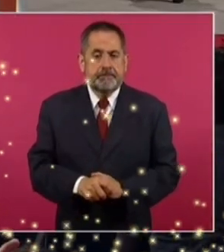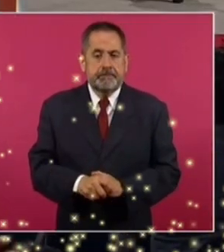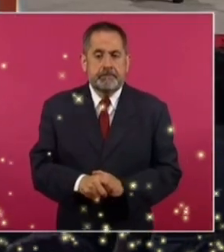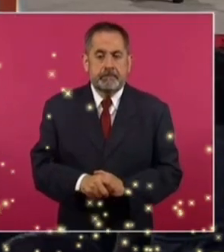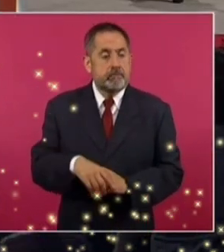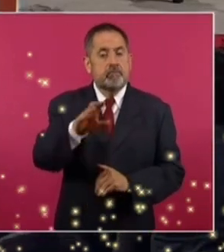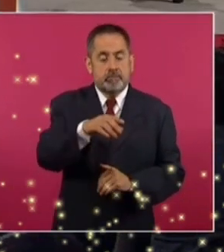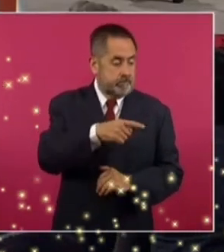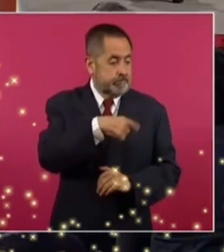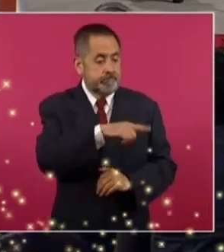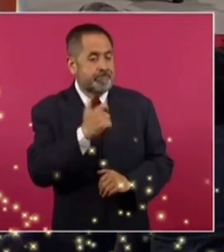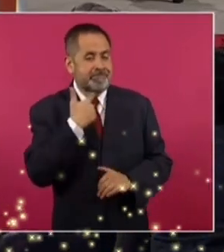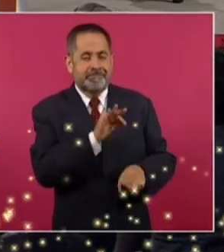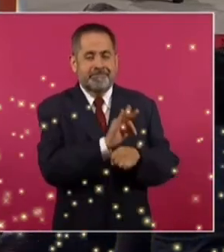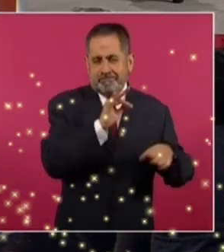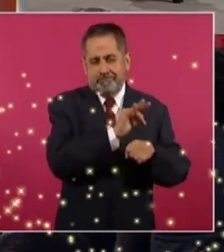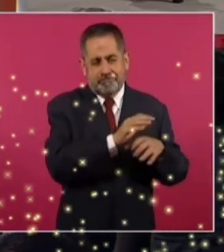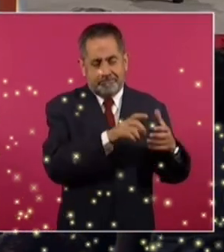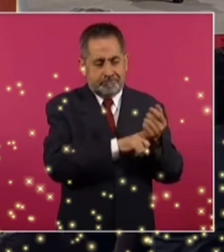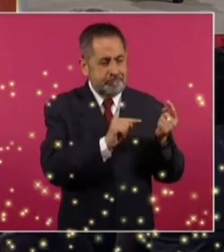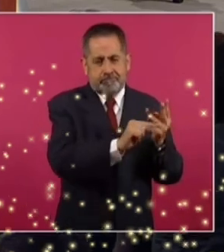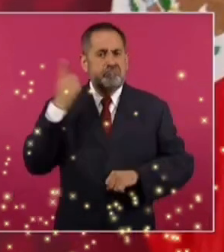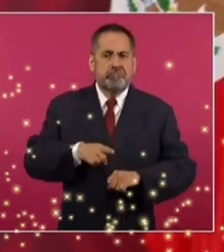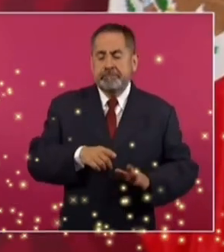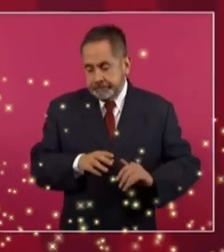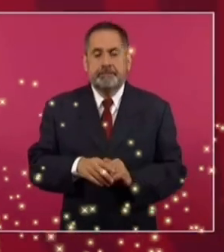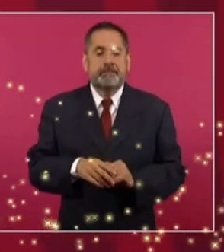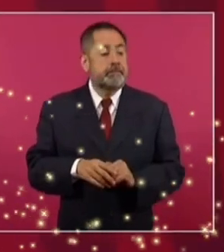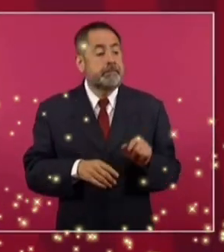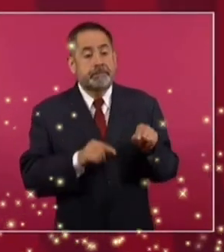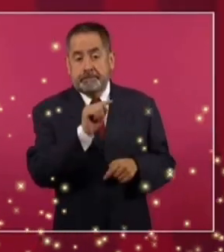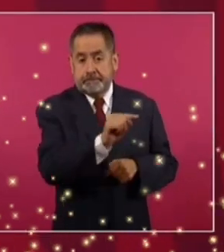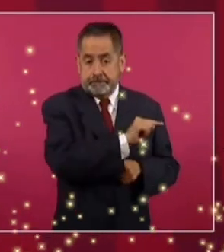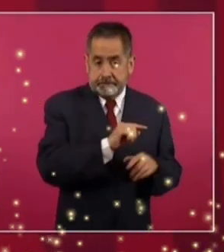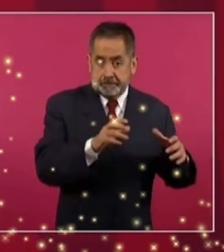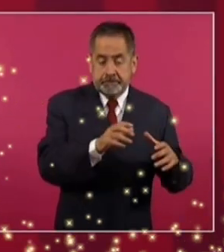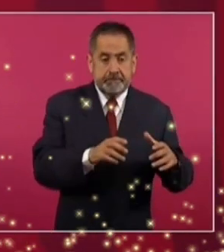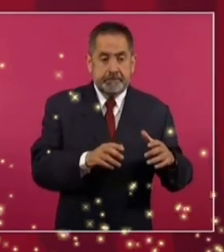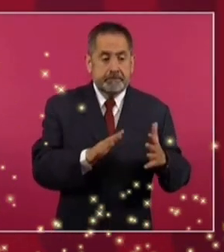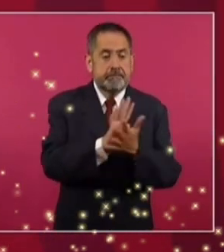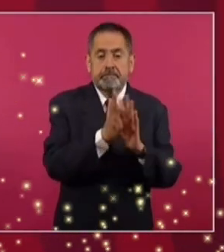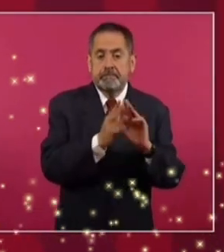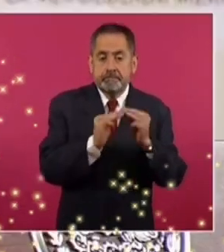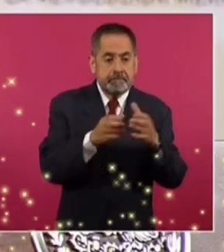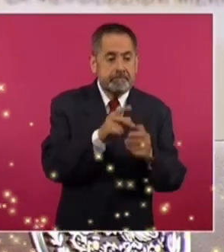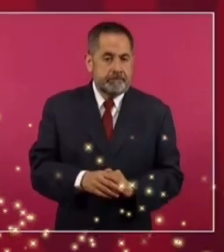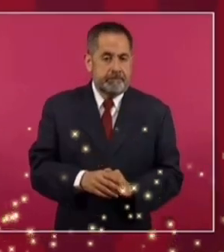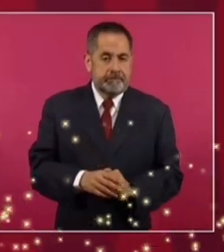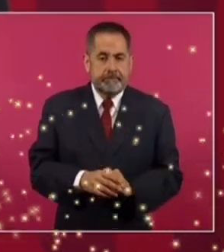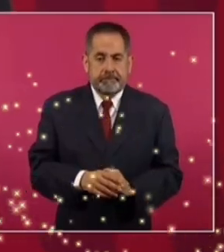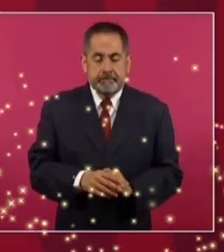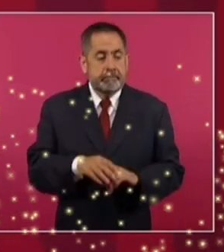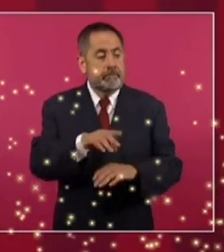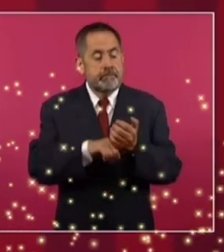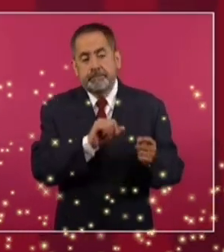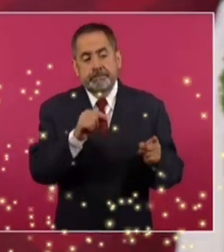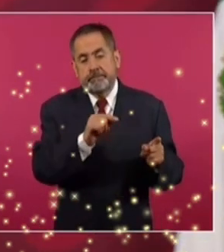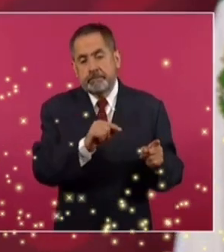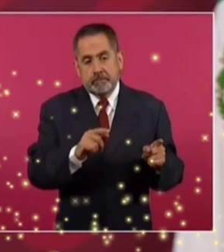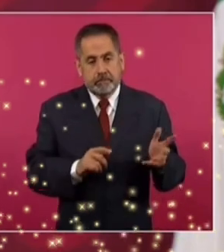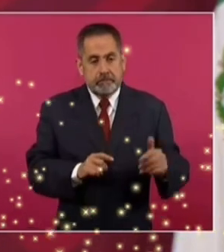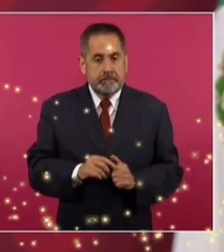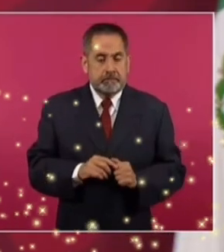los que defendían al régimen corrupto, autoritario, había una relación de complicidades, de componendas. En el caso de